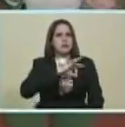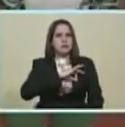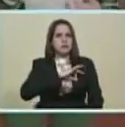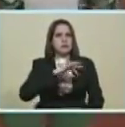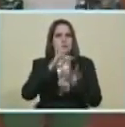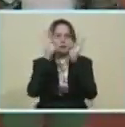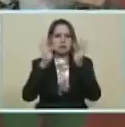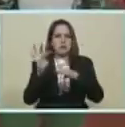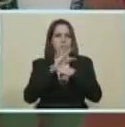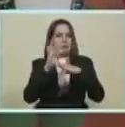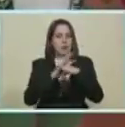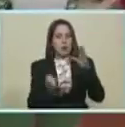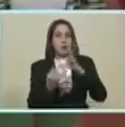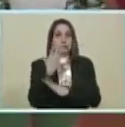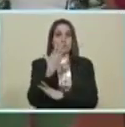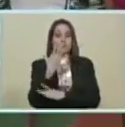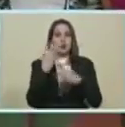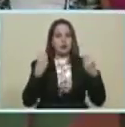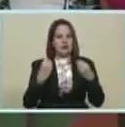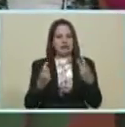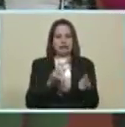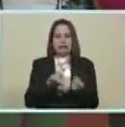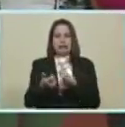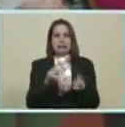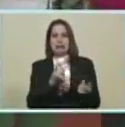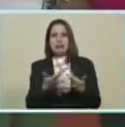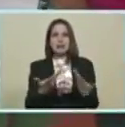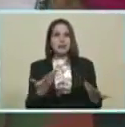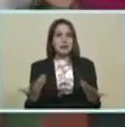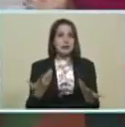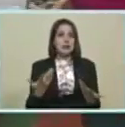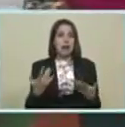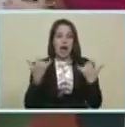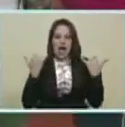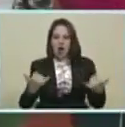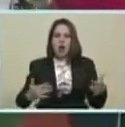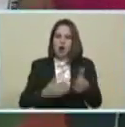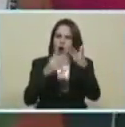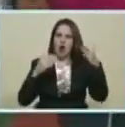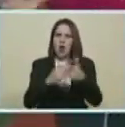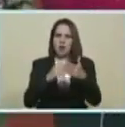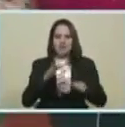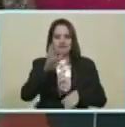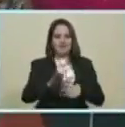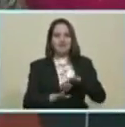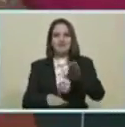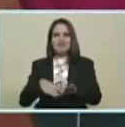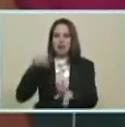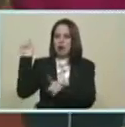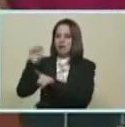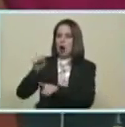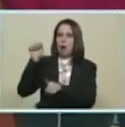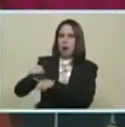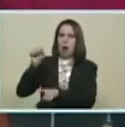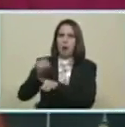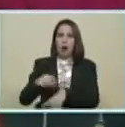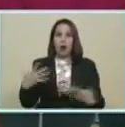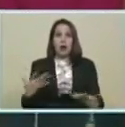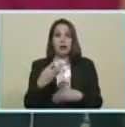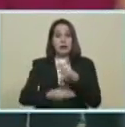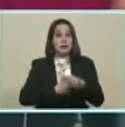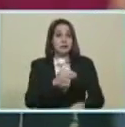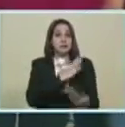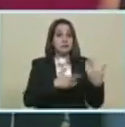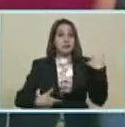creación Que nace A raíz de la crisis Presidente Nicolás Maduro A cada ataque Un paso adelante Un paso revolucionario De nuestro